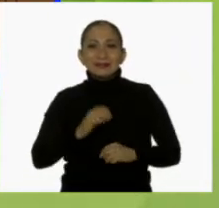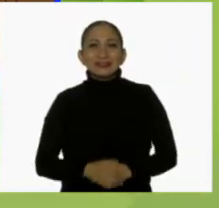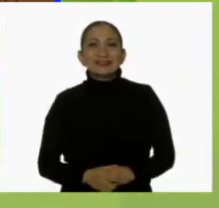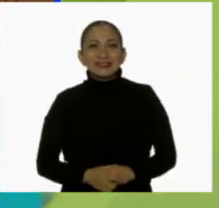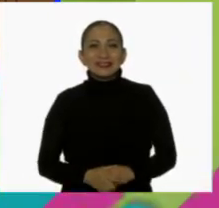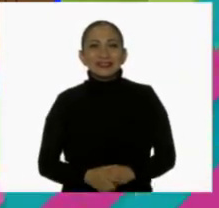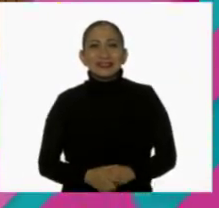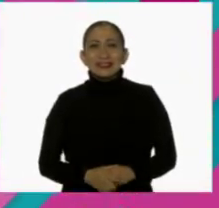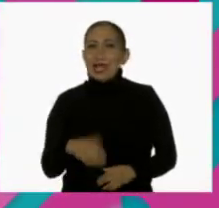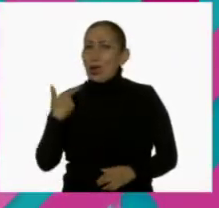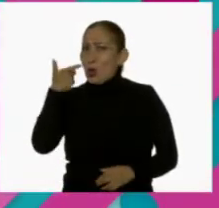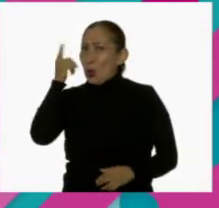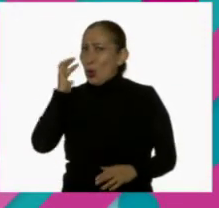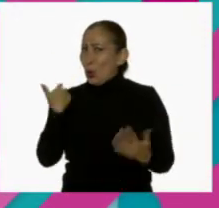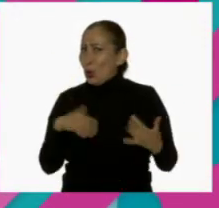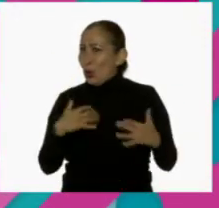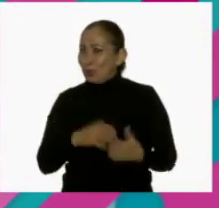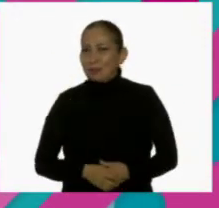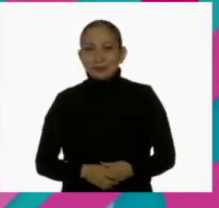¡Qué loco!